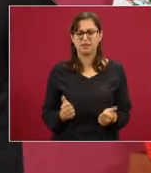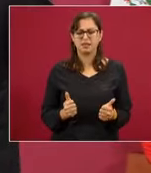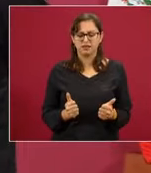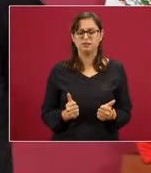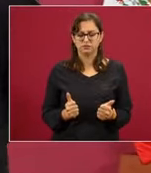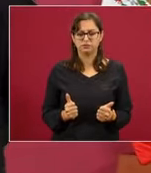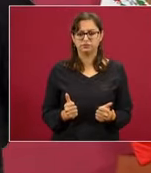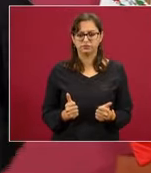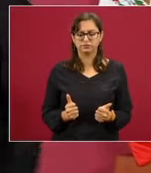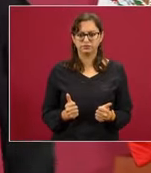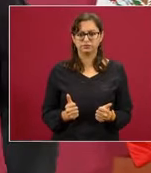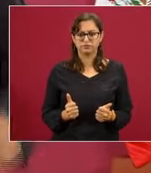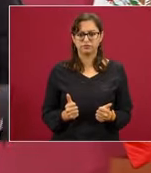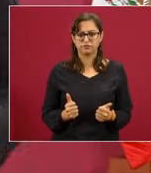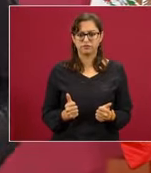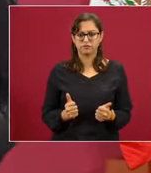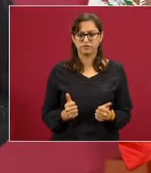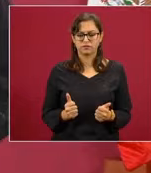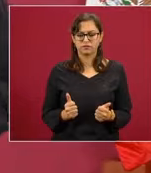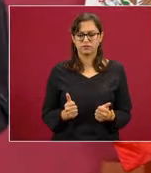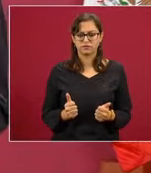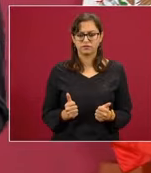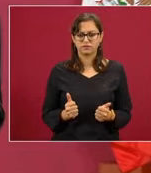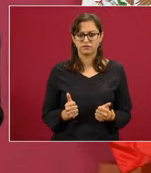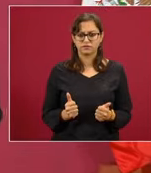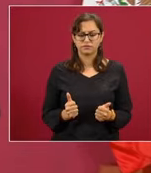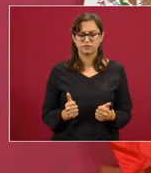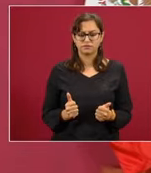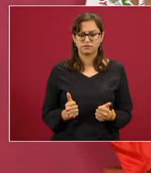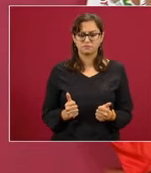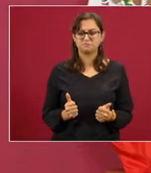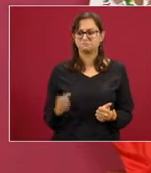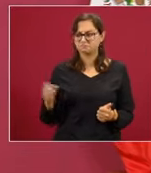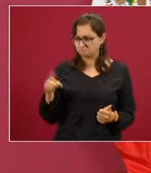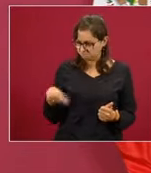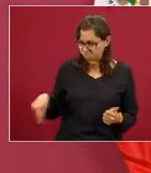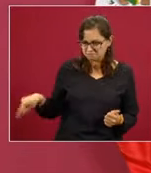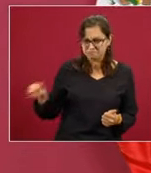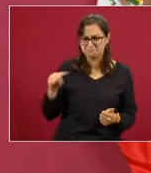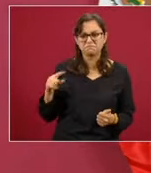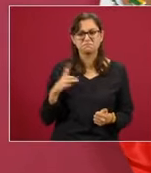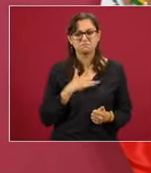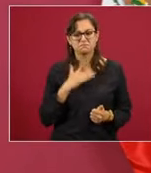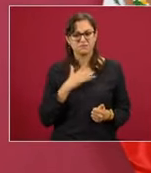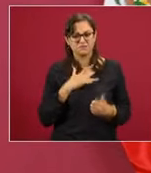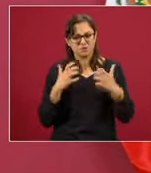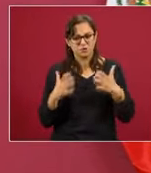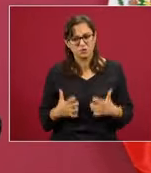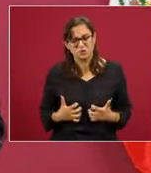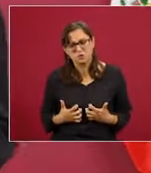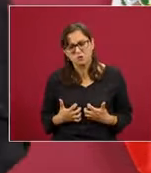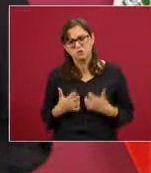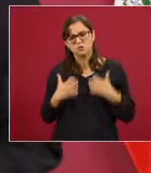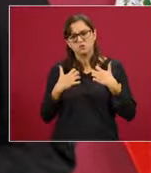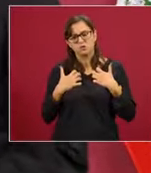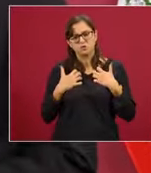que que exista coraje y